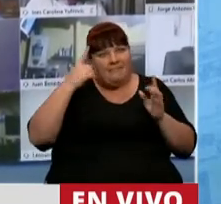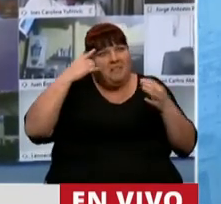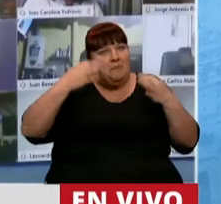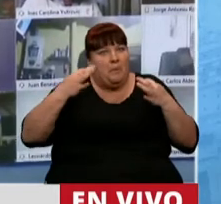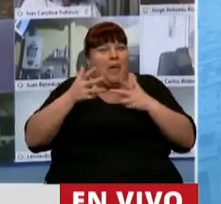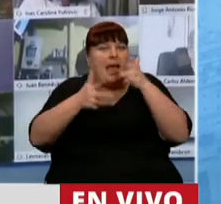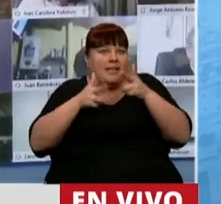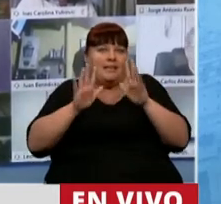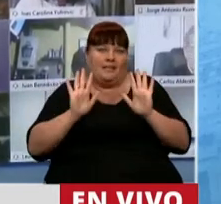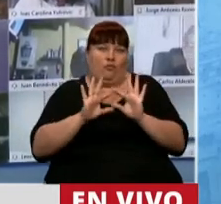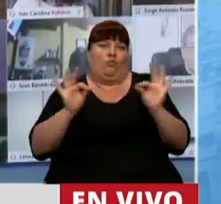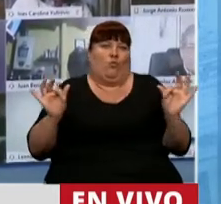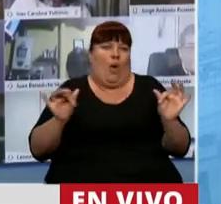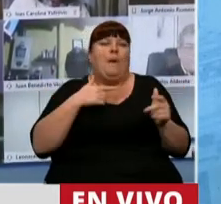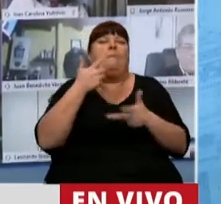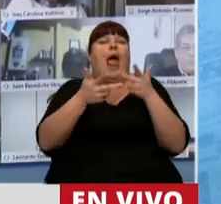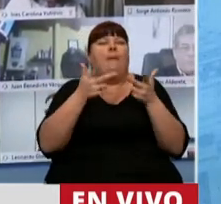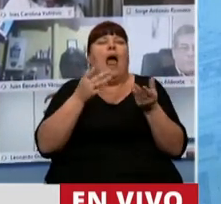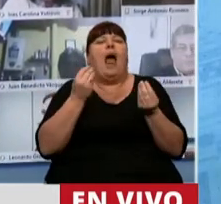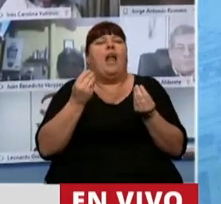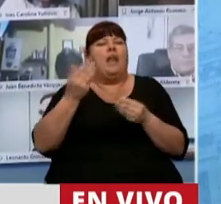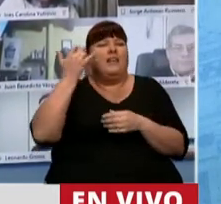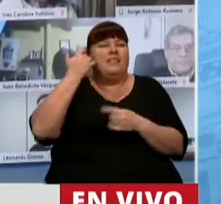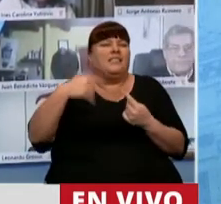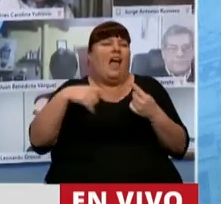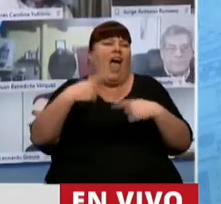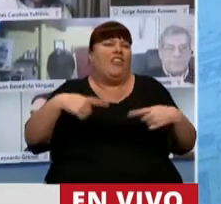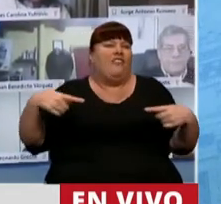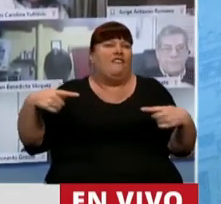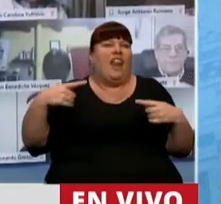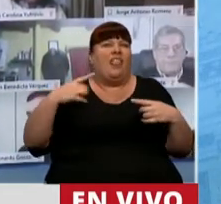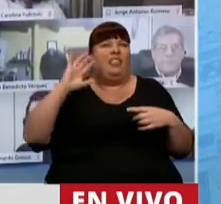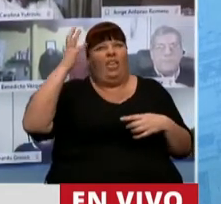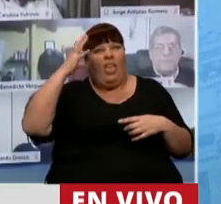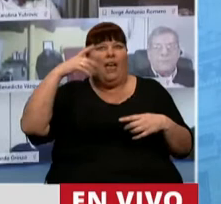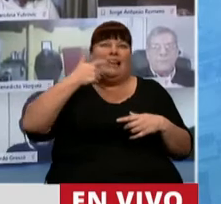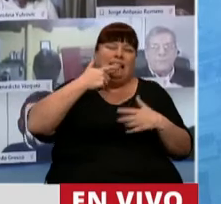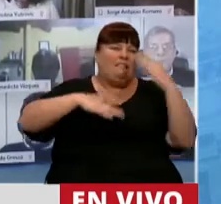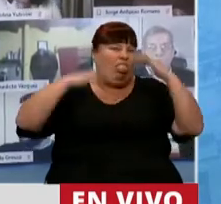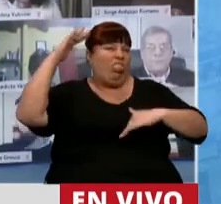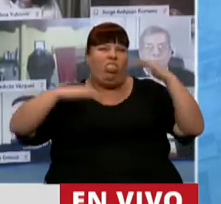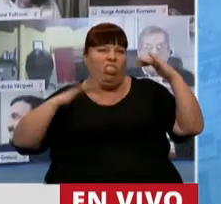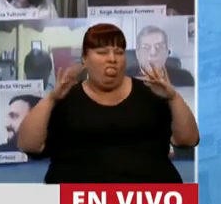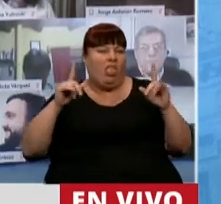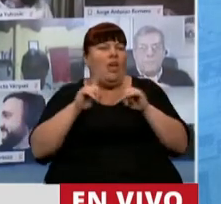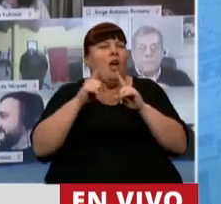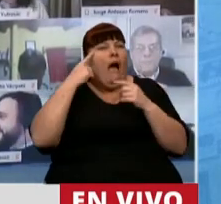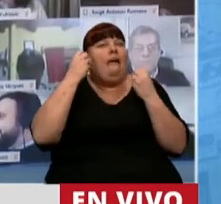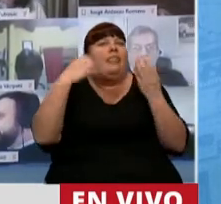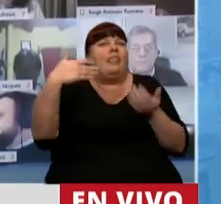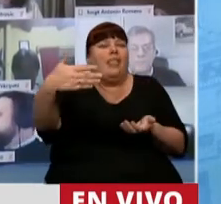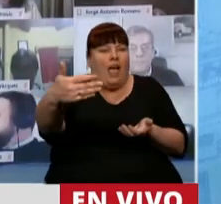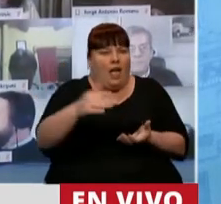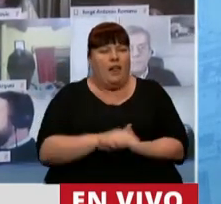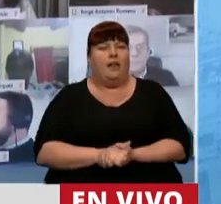en el hecho de plantear de que hemos pasado por distintos estados de año. Primero, con mucha expectativa